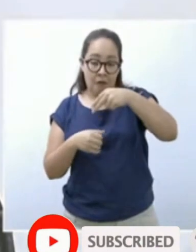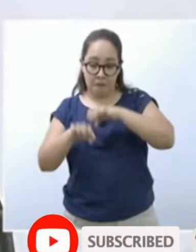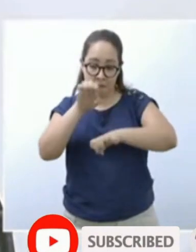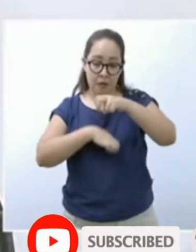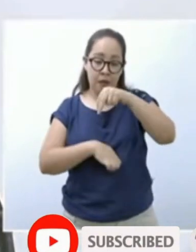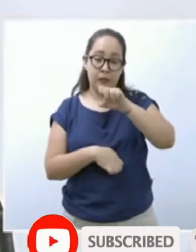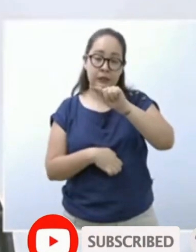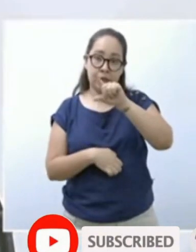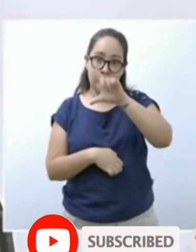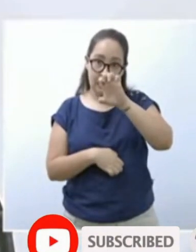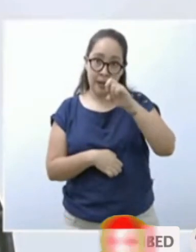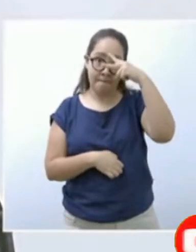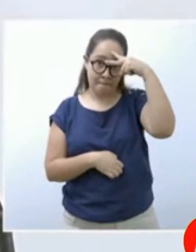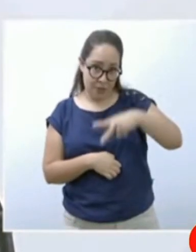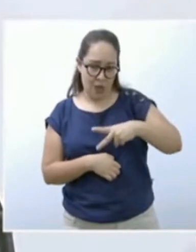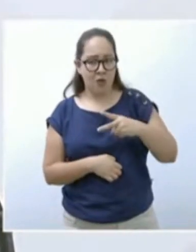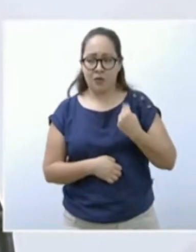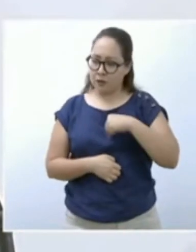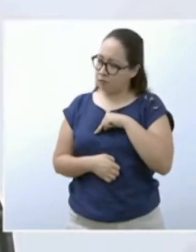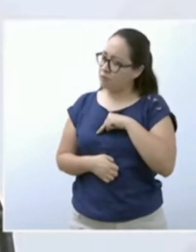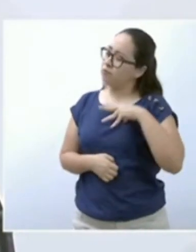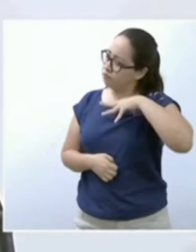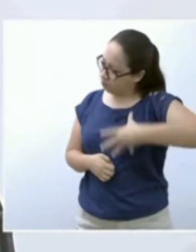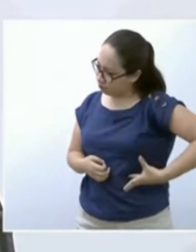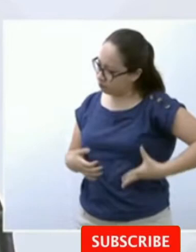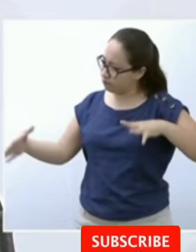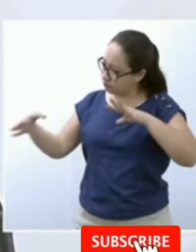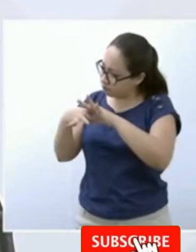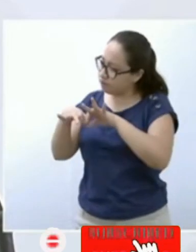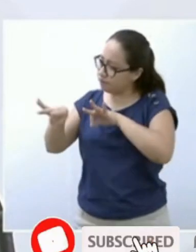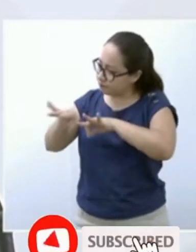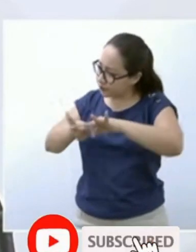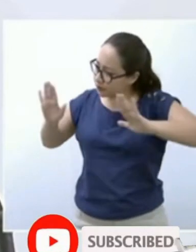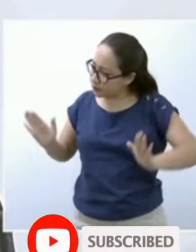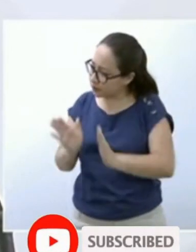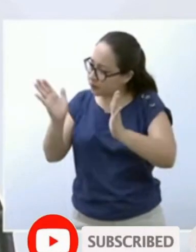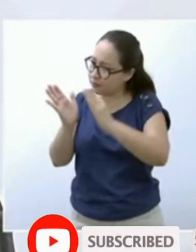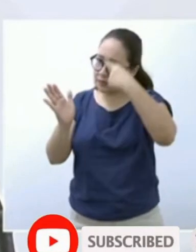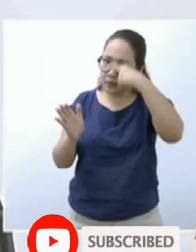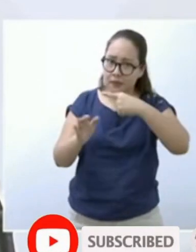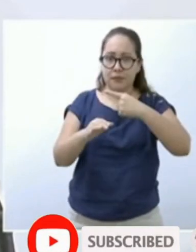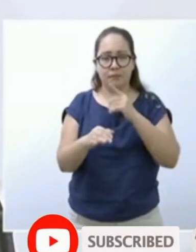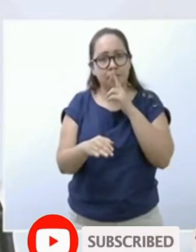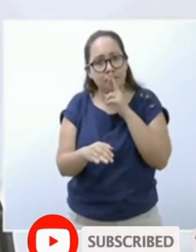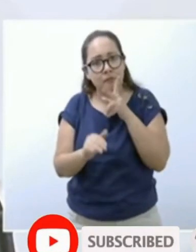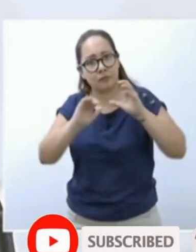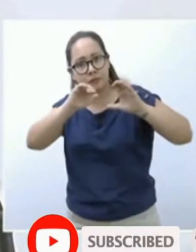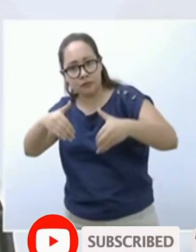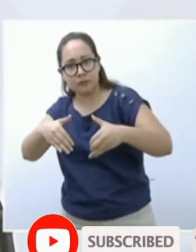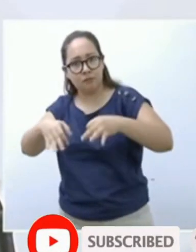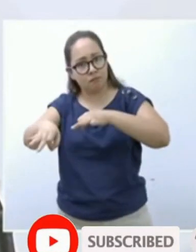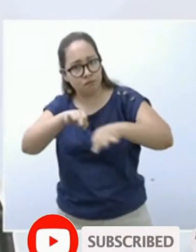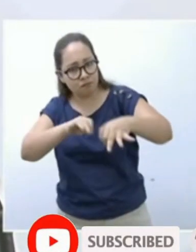orgullo de trabajar con ustedes y seguir impulsando para generar mejor condición de ingreso, de